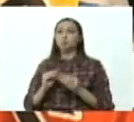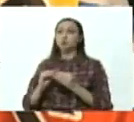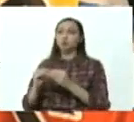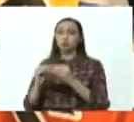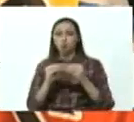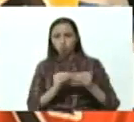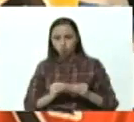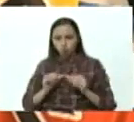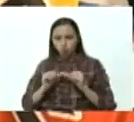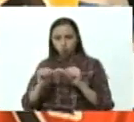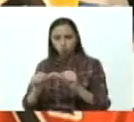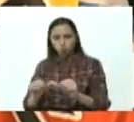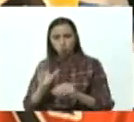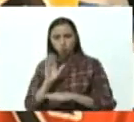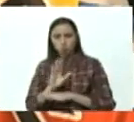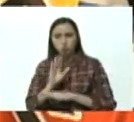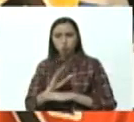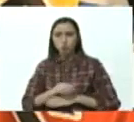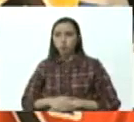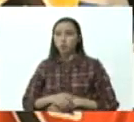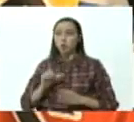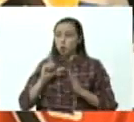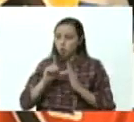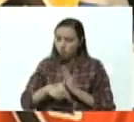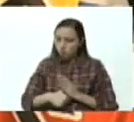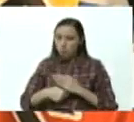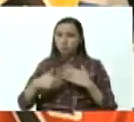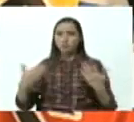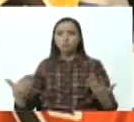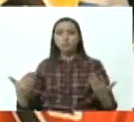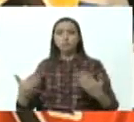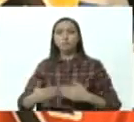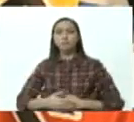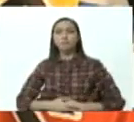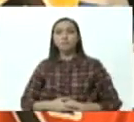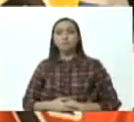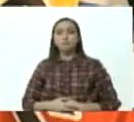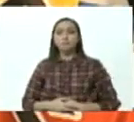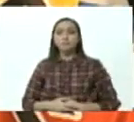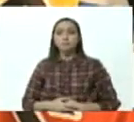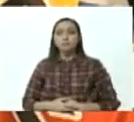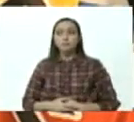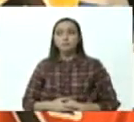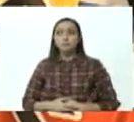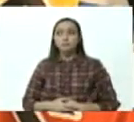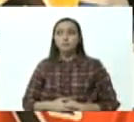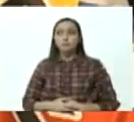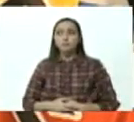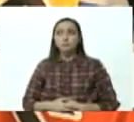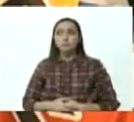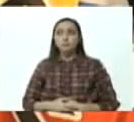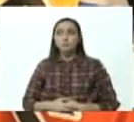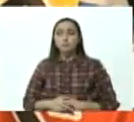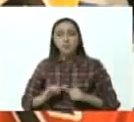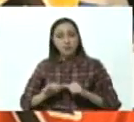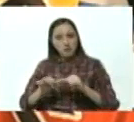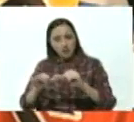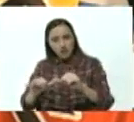sostenidamente después de haber atravesado y seguir atravesando